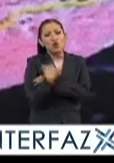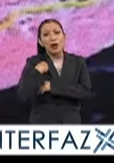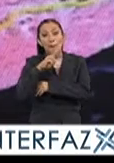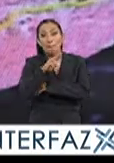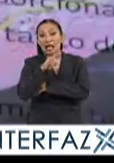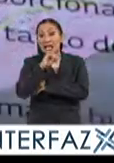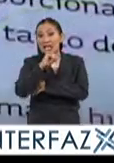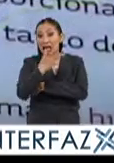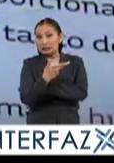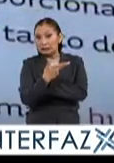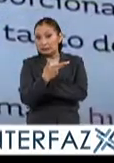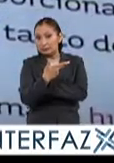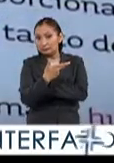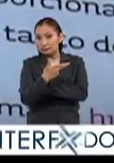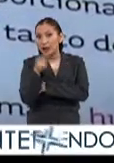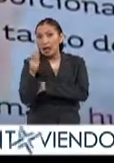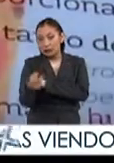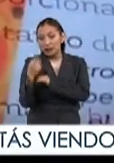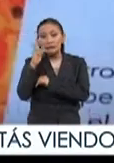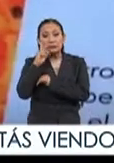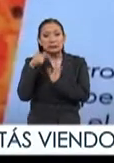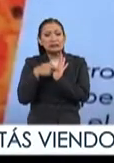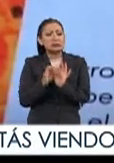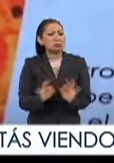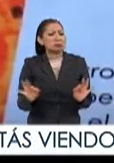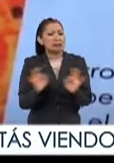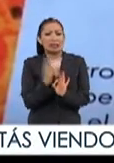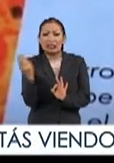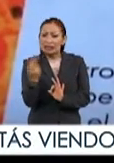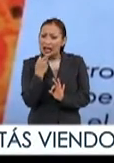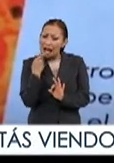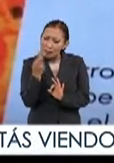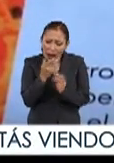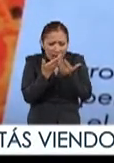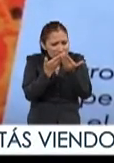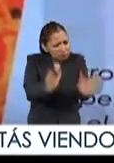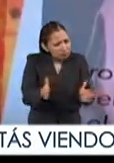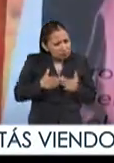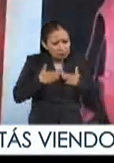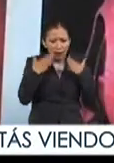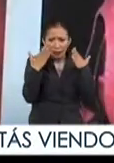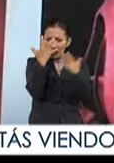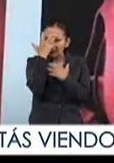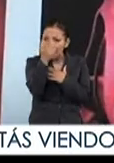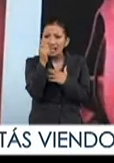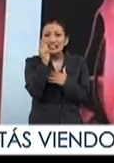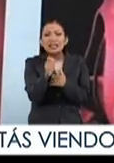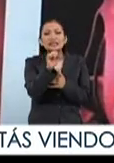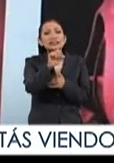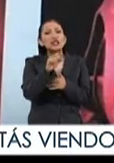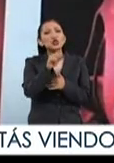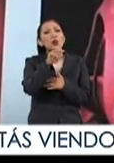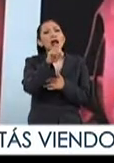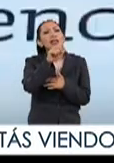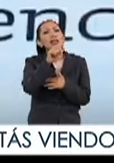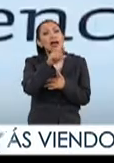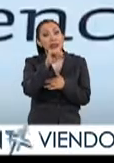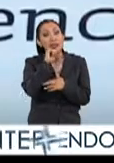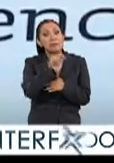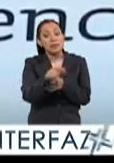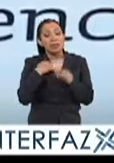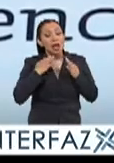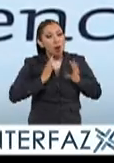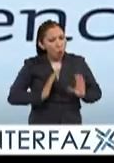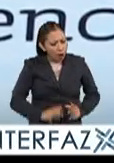del VIH. Esto es una muestra de la importancia de hablar de manera abierta y seria de sexualidad pero también de